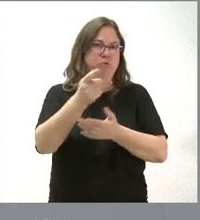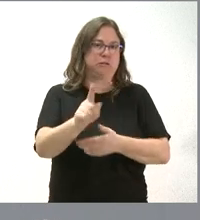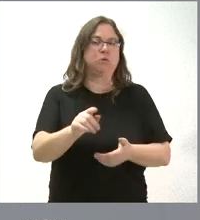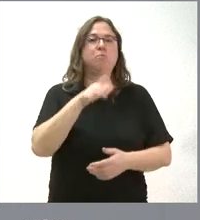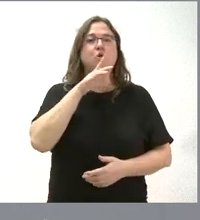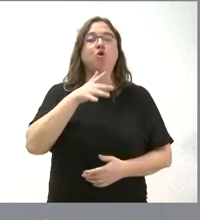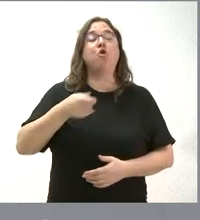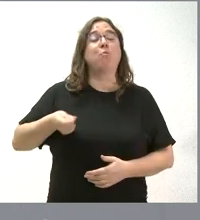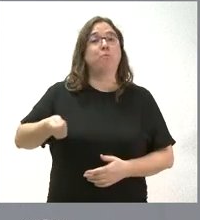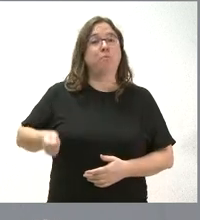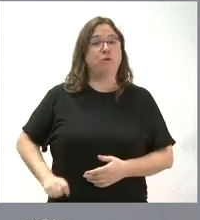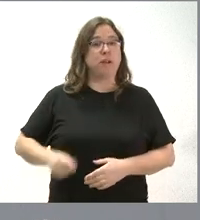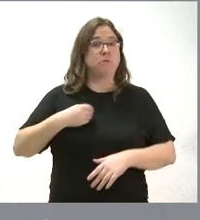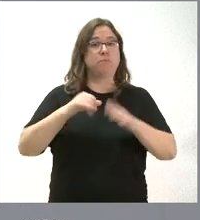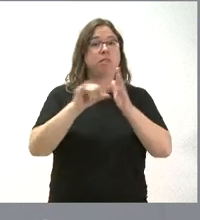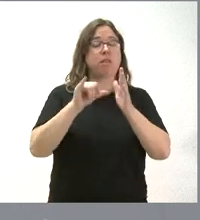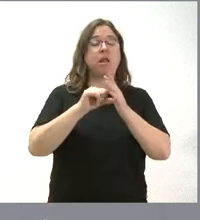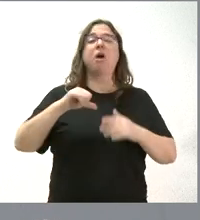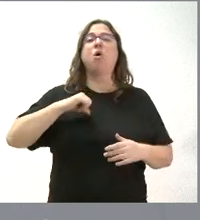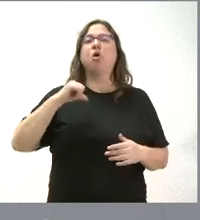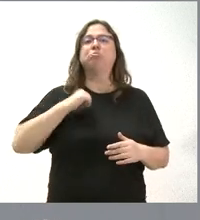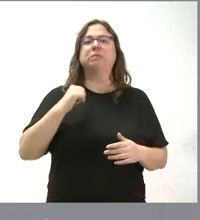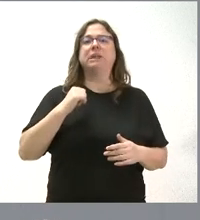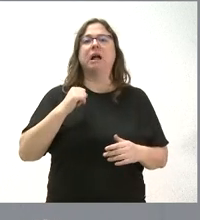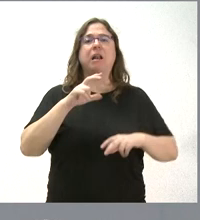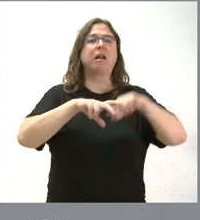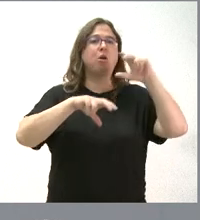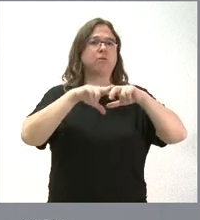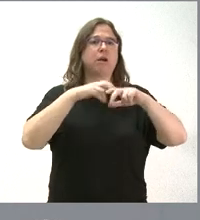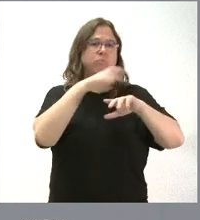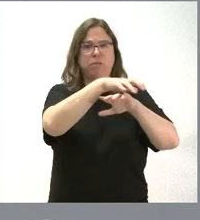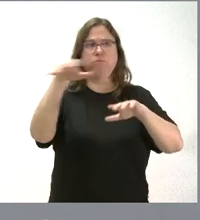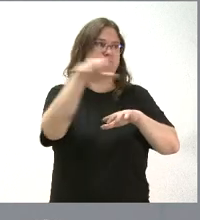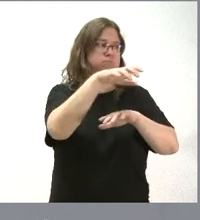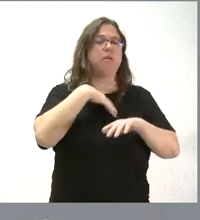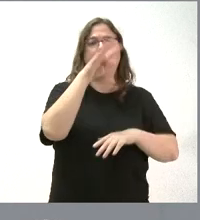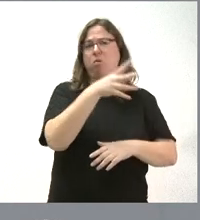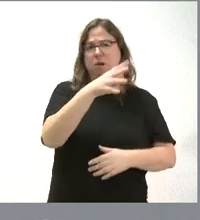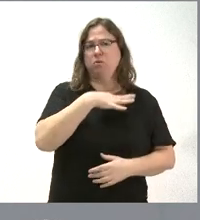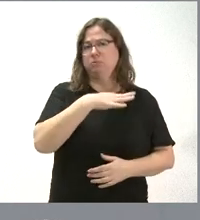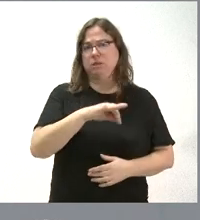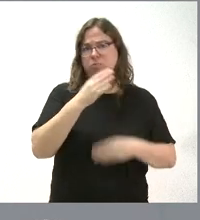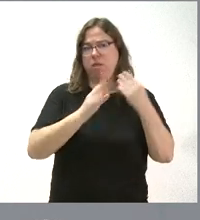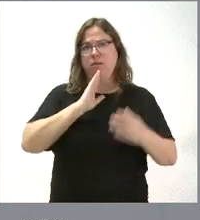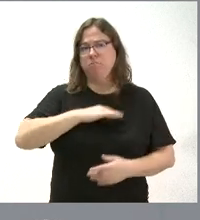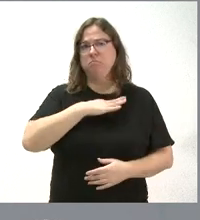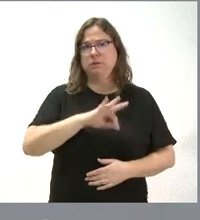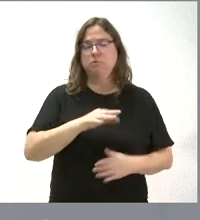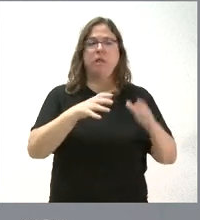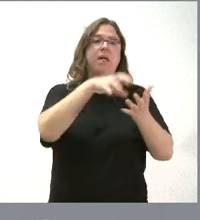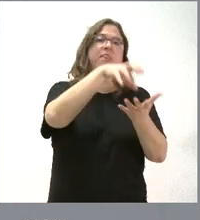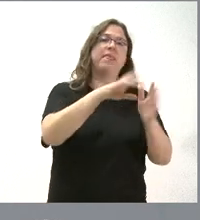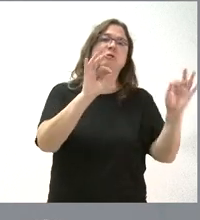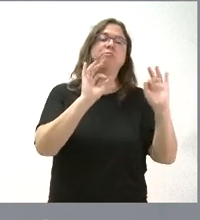Río Ortega, que está en las proximidades, a unos pocos cientos de metros, lo podían hacer allí en el horario que pudiera ser correspondiente y tener abiertos los centros de